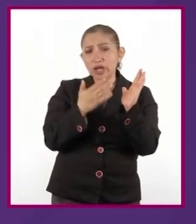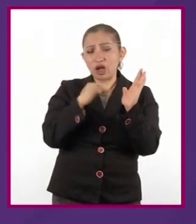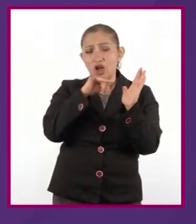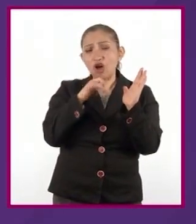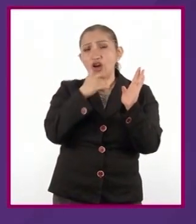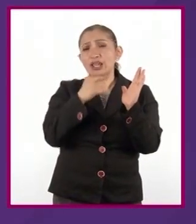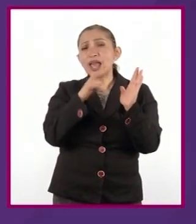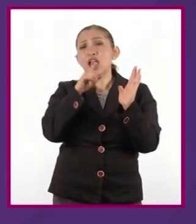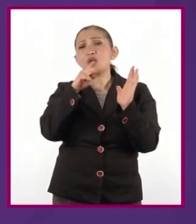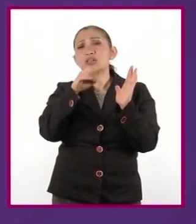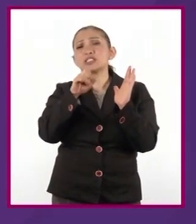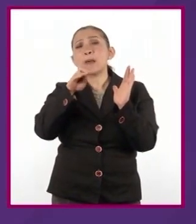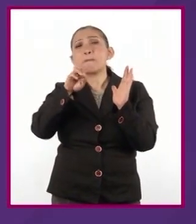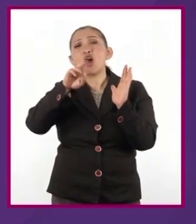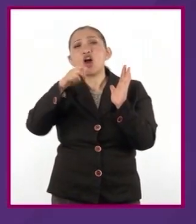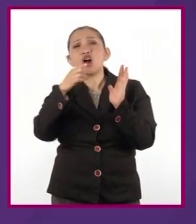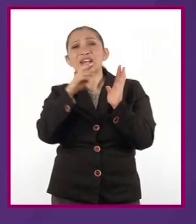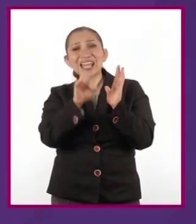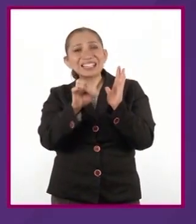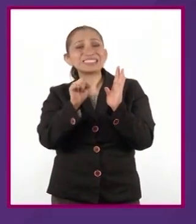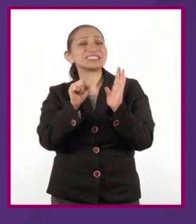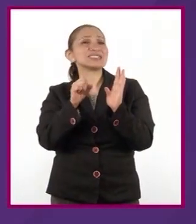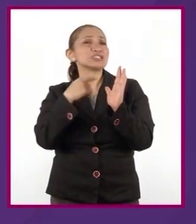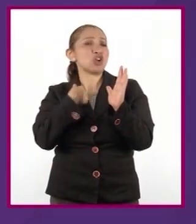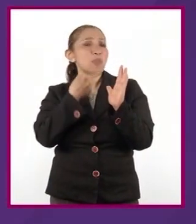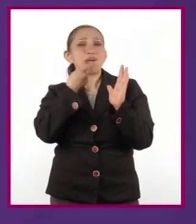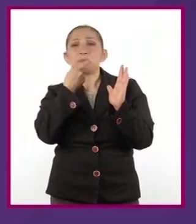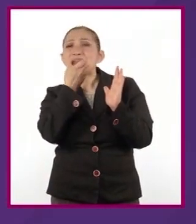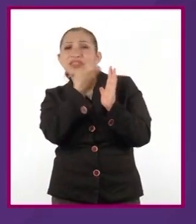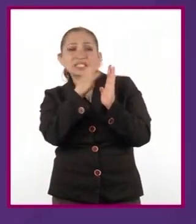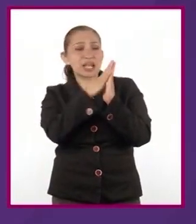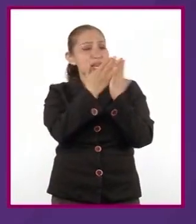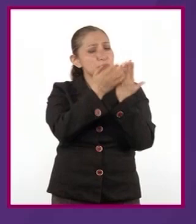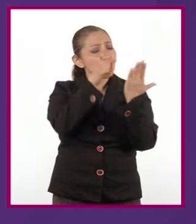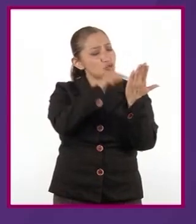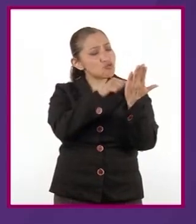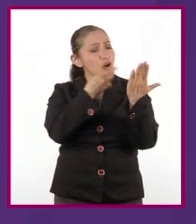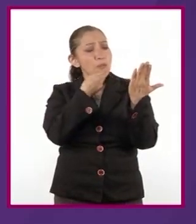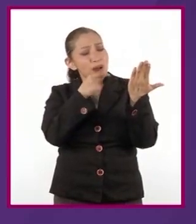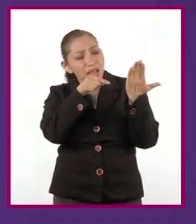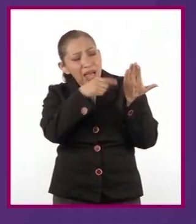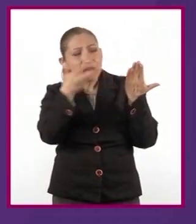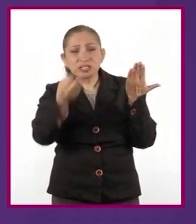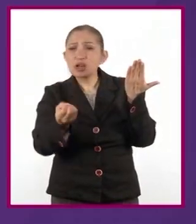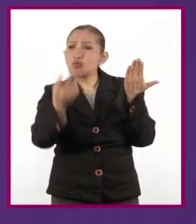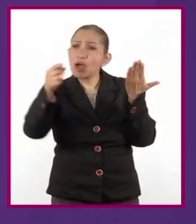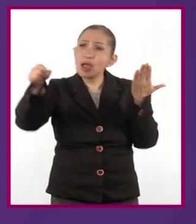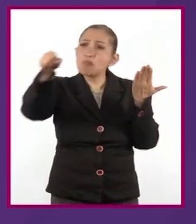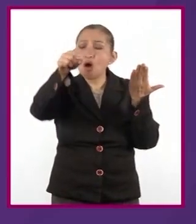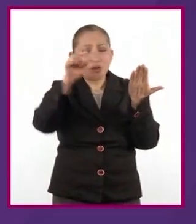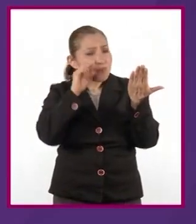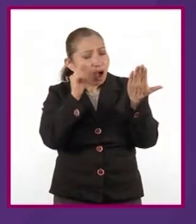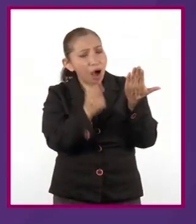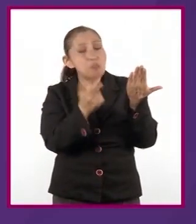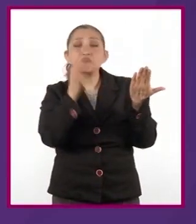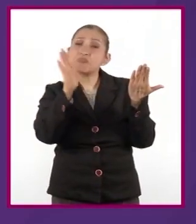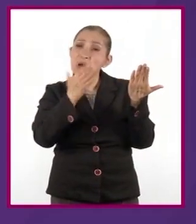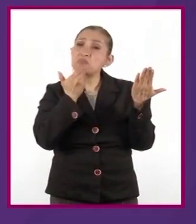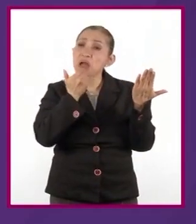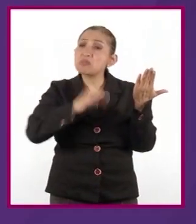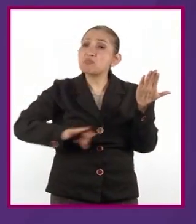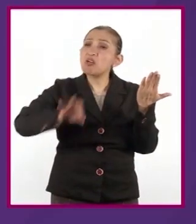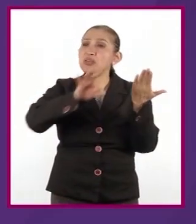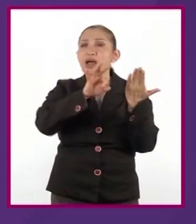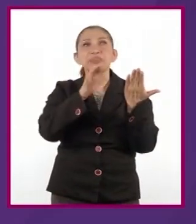Jorge Luis Borges, voy a hablar de este libro de un autor nuevo y me parece muy